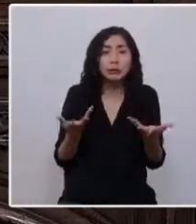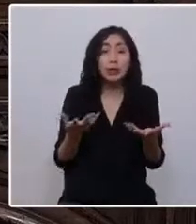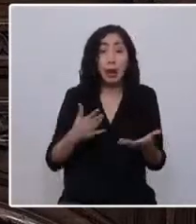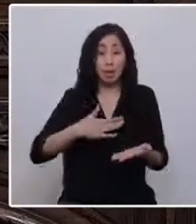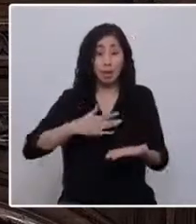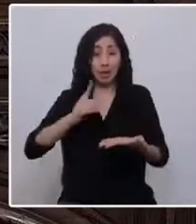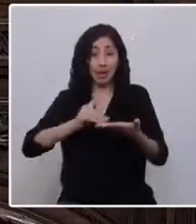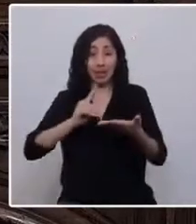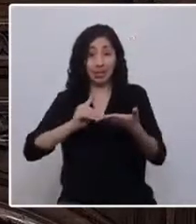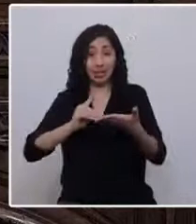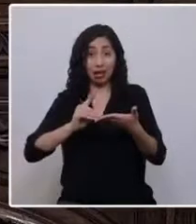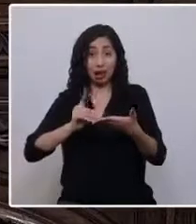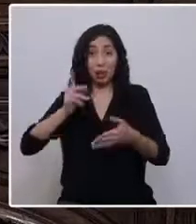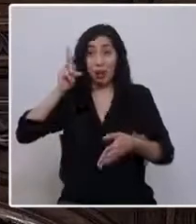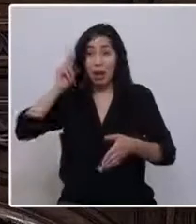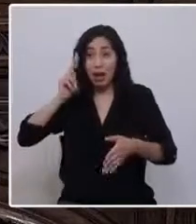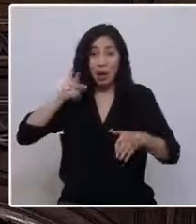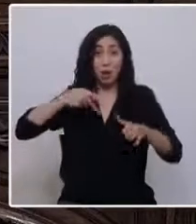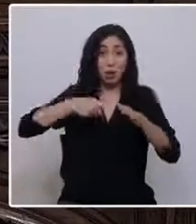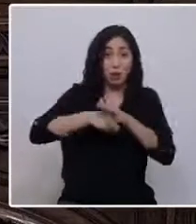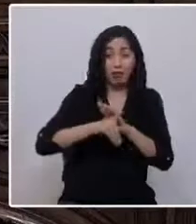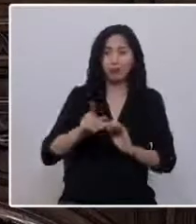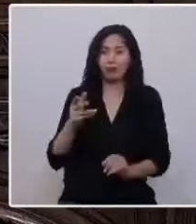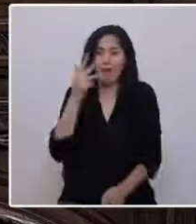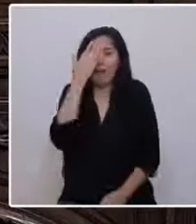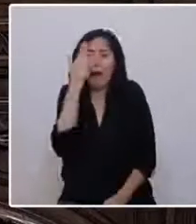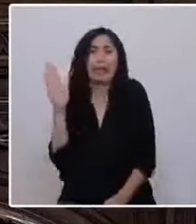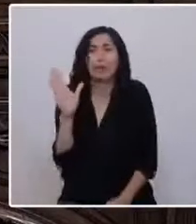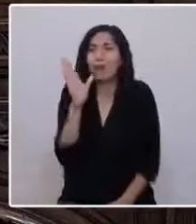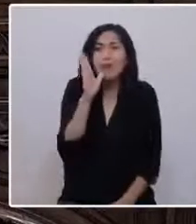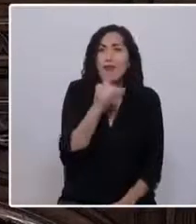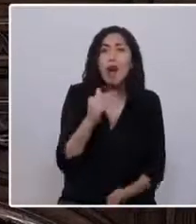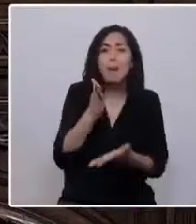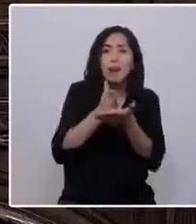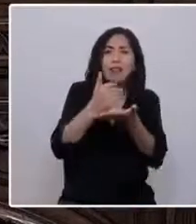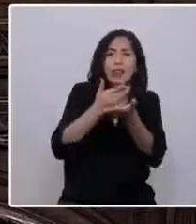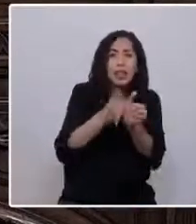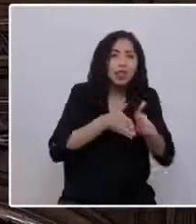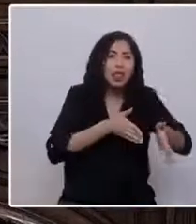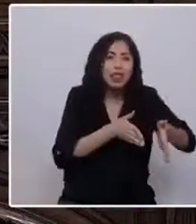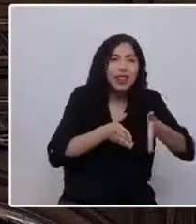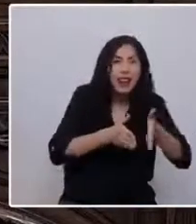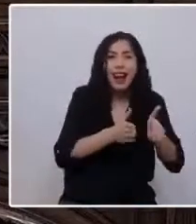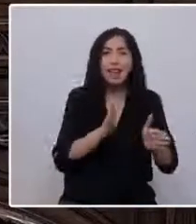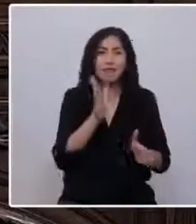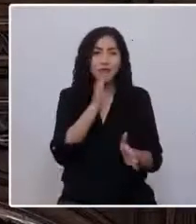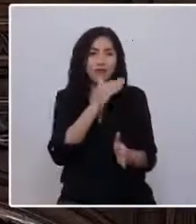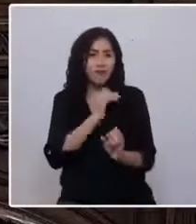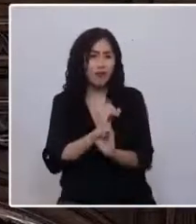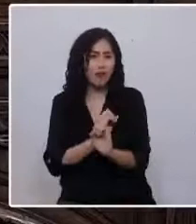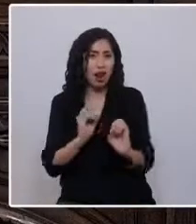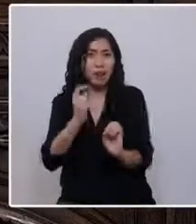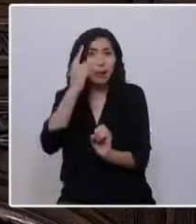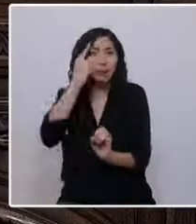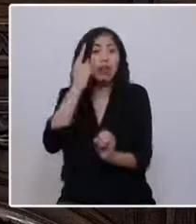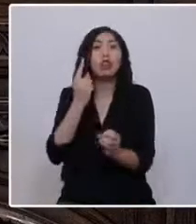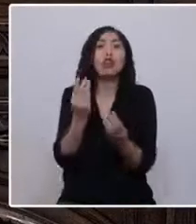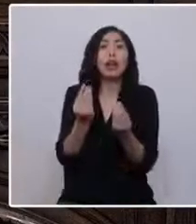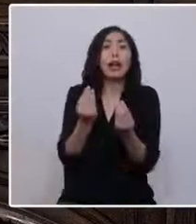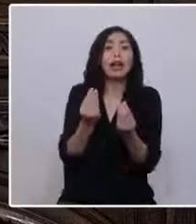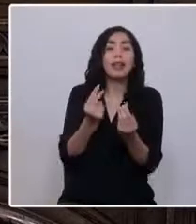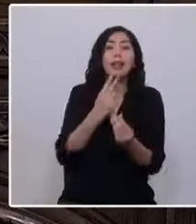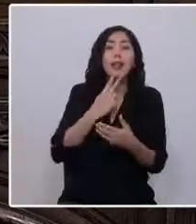conectividad es pésima. No ha habido una planificación de rutas y alternativas pensadas en la calidad de vida de las